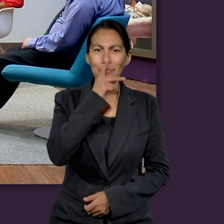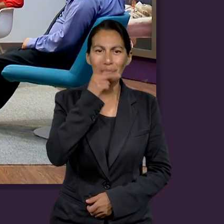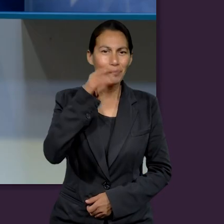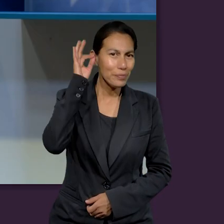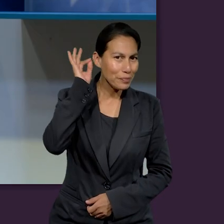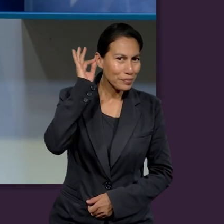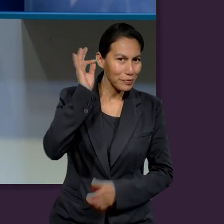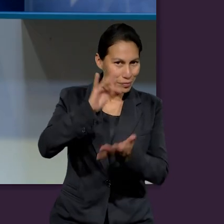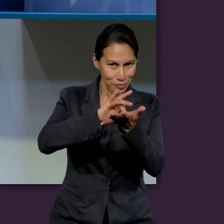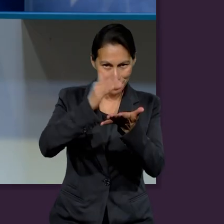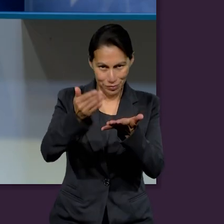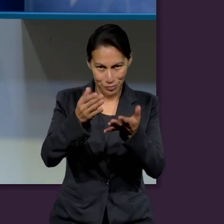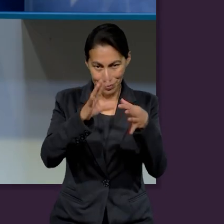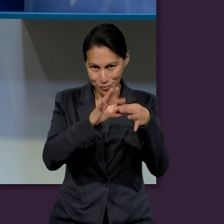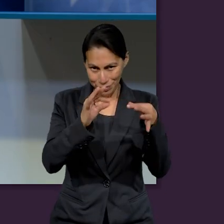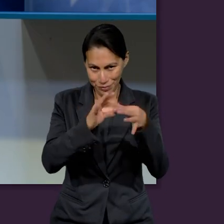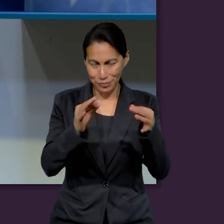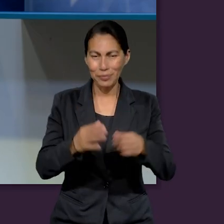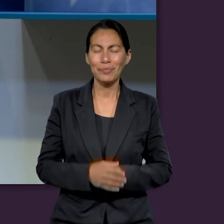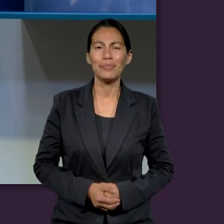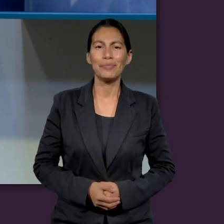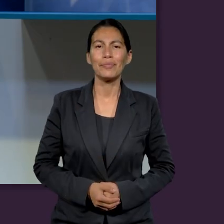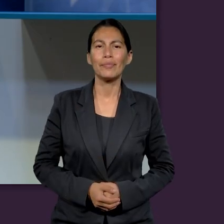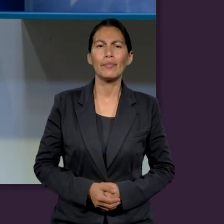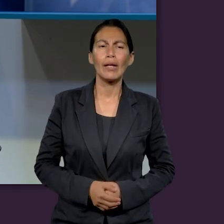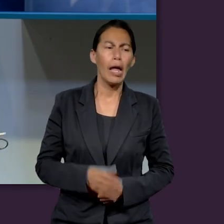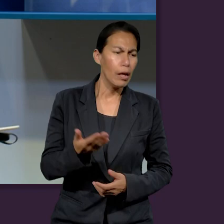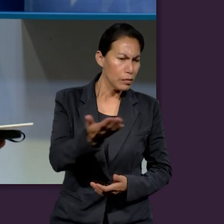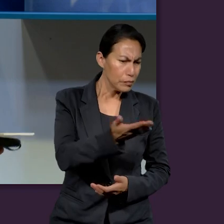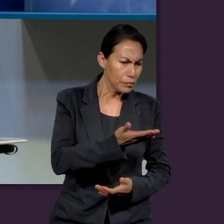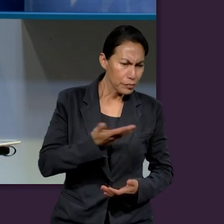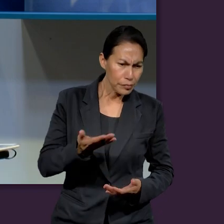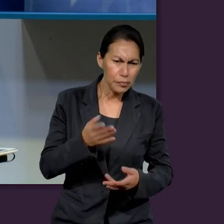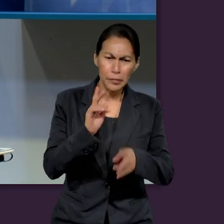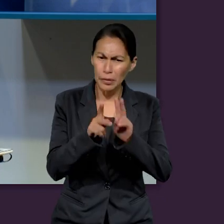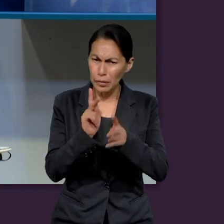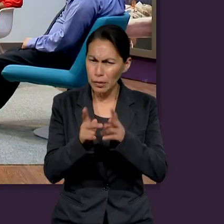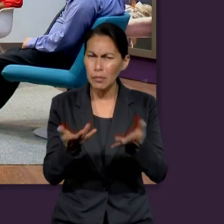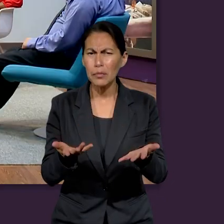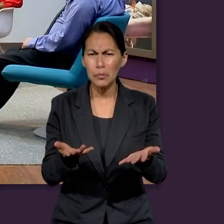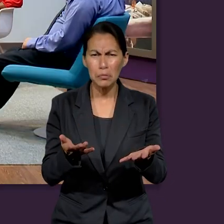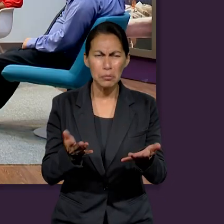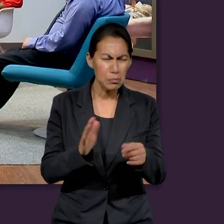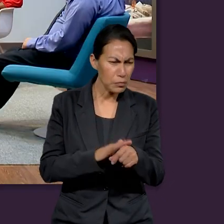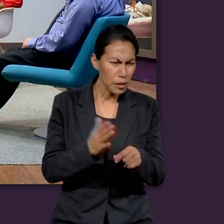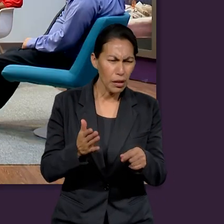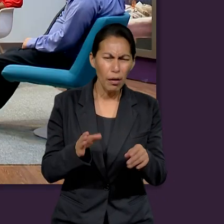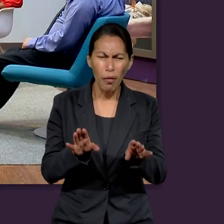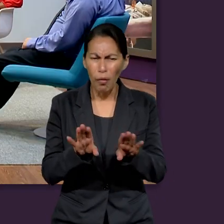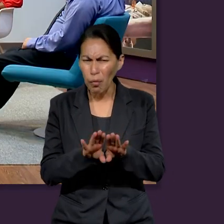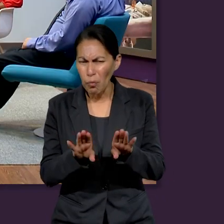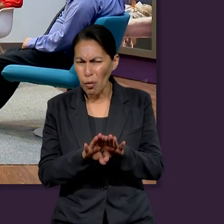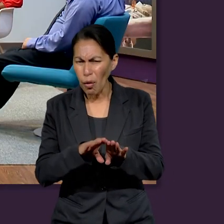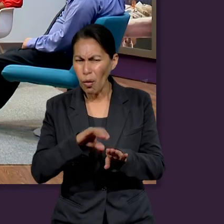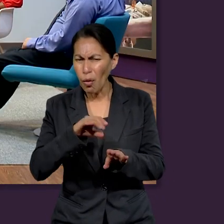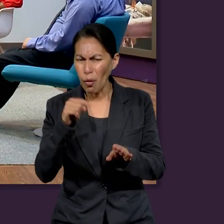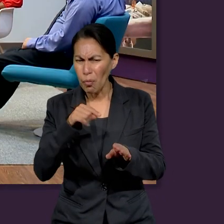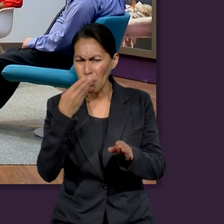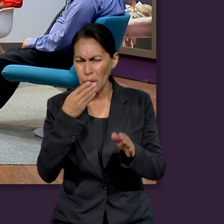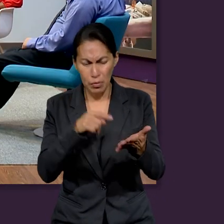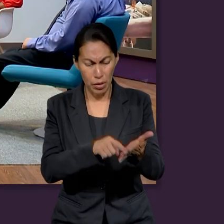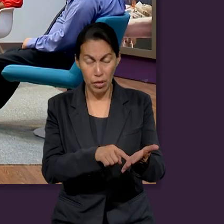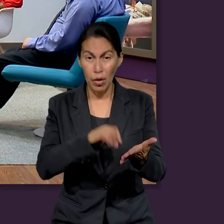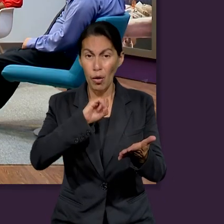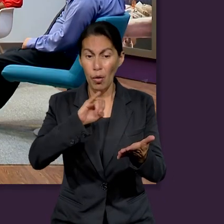Muchísimas gracias, Pastor Grajeda, por su comentario. Pero aquí me gustaría que comentáramos un poco más